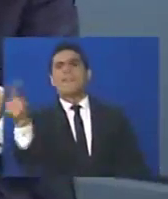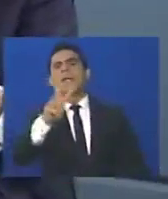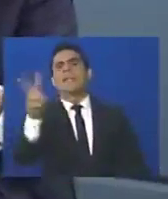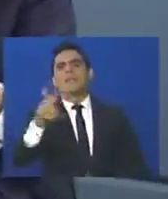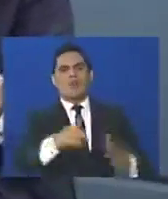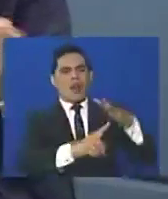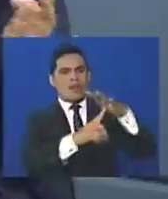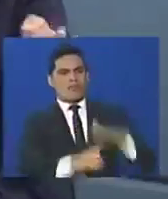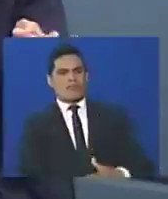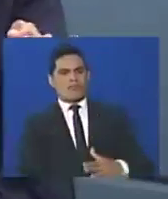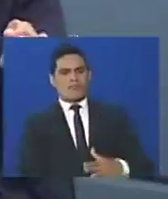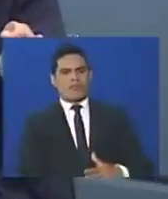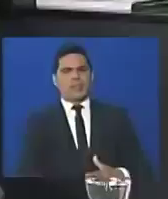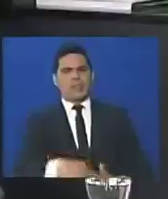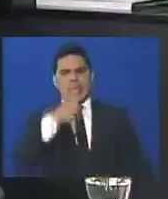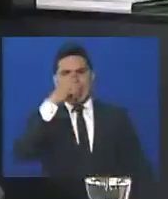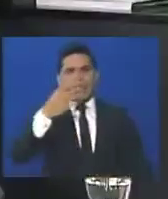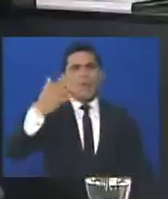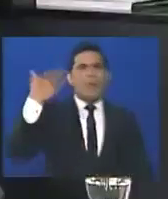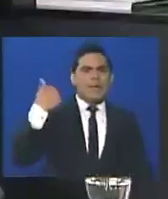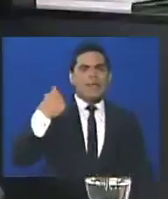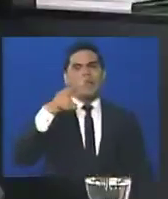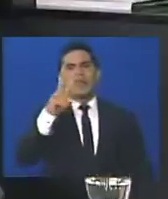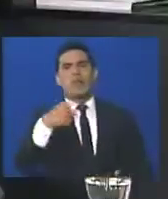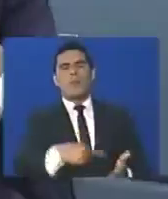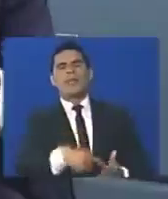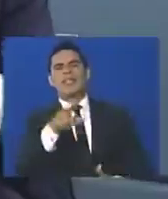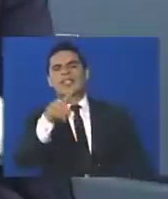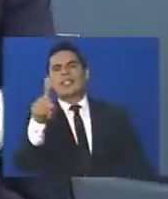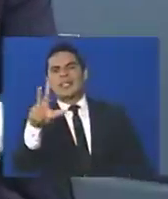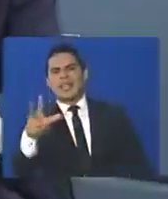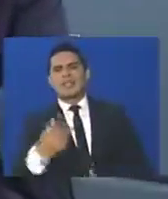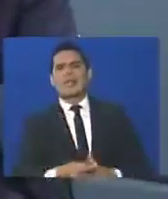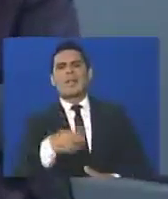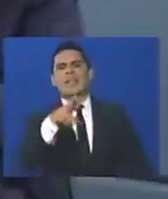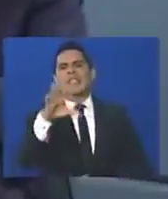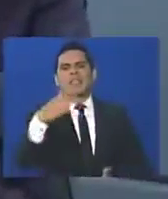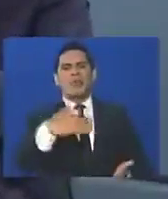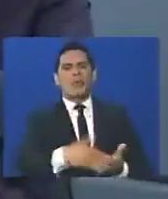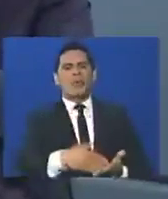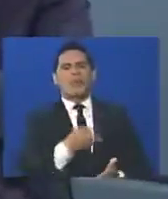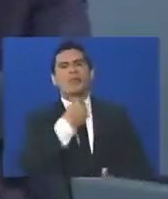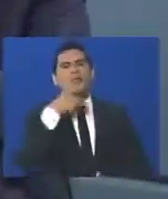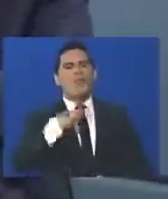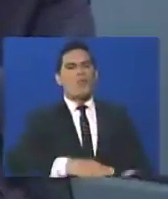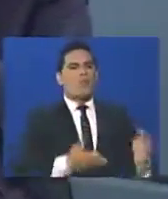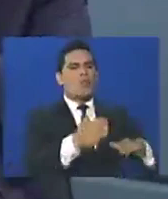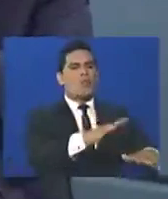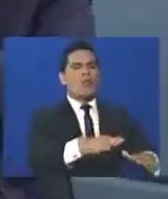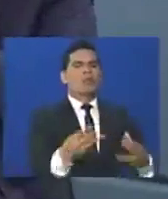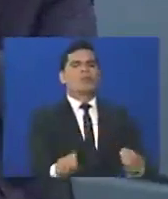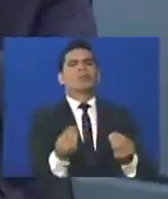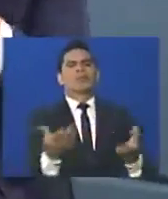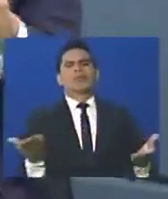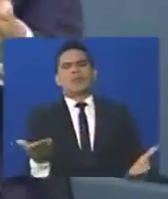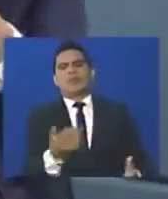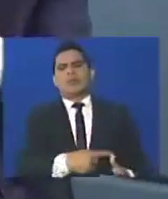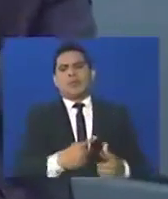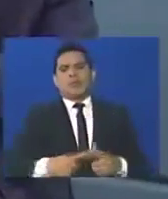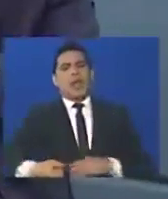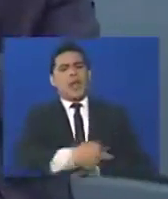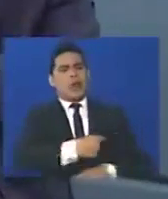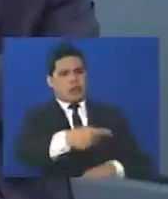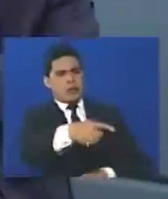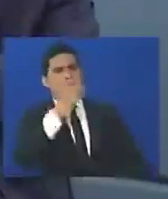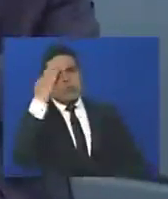sometida, y que el año pasado, el año 2013, tuvimos 25 mil asesinatos, sin contar los robos y los secuestros, el